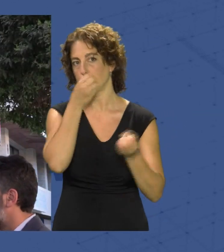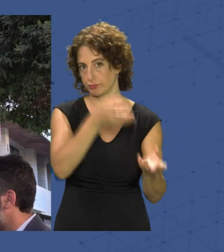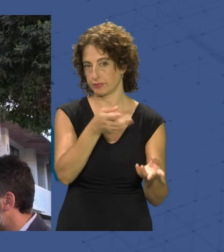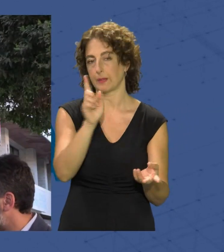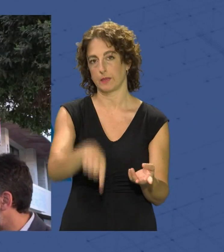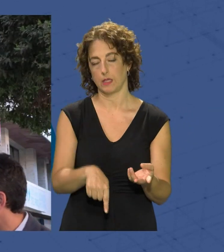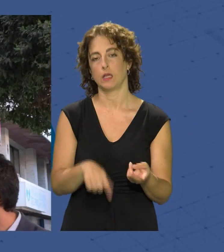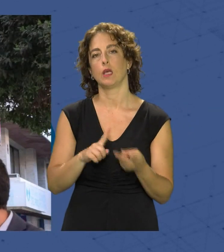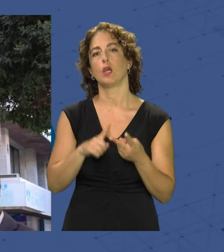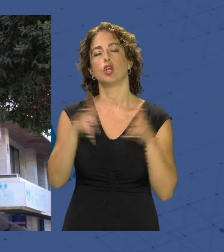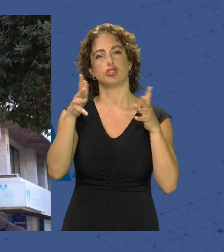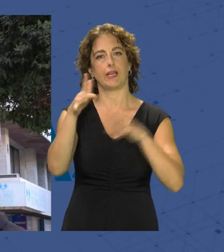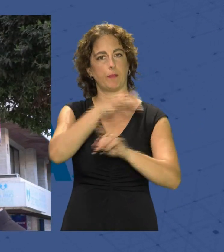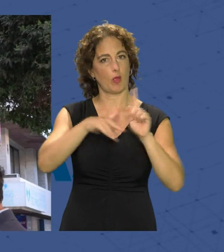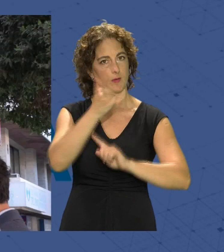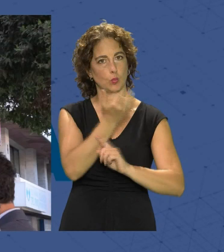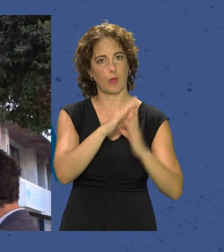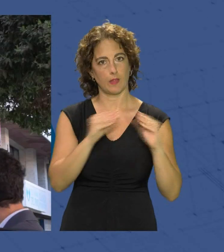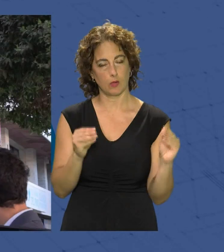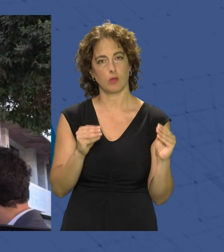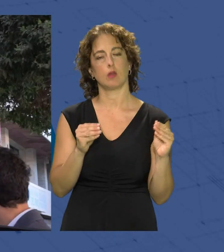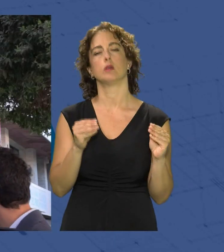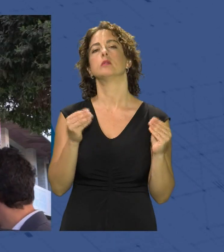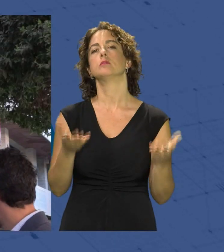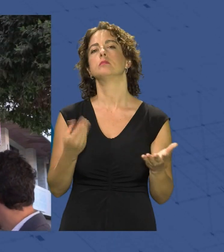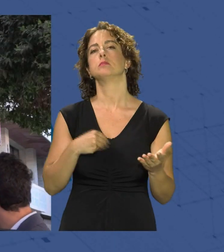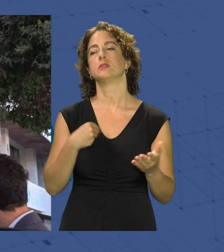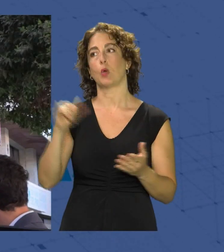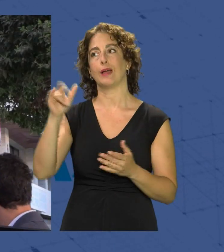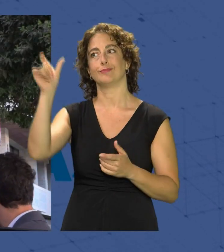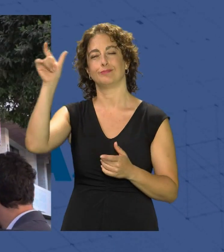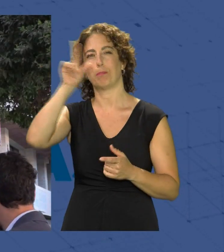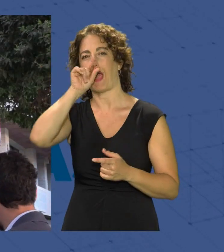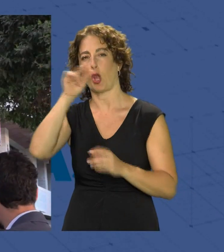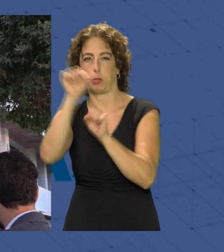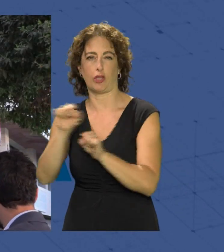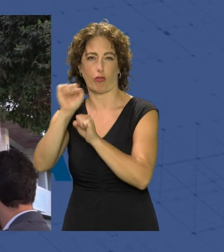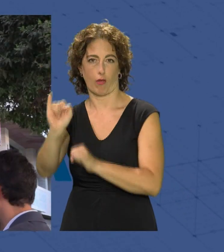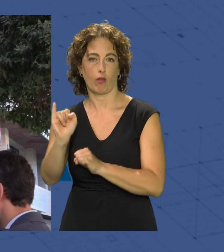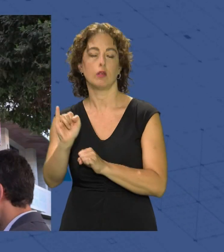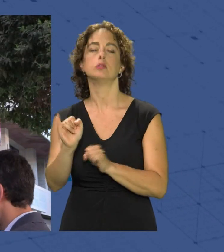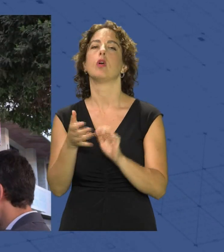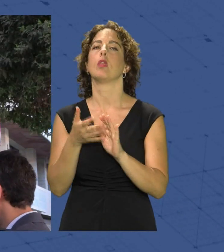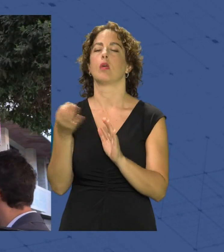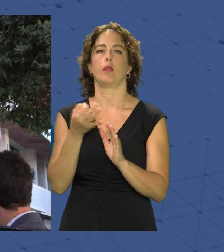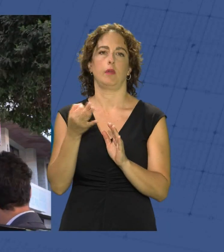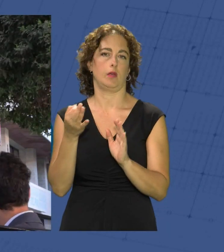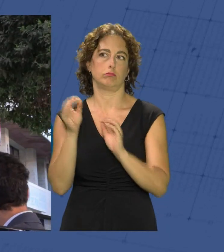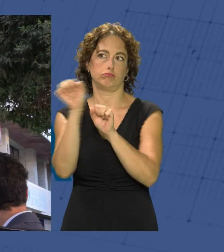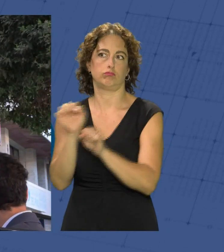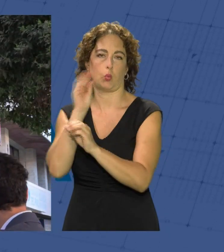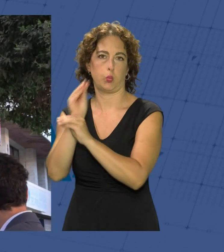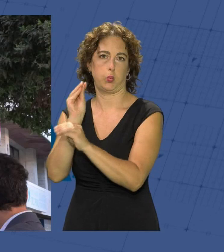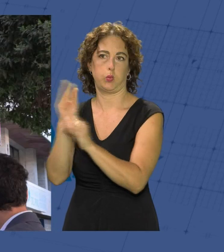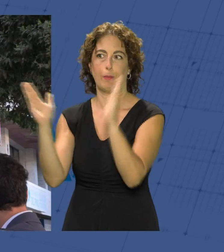de la Consejería de Medio Ambiente de la Junta de Andalucía de la presencia de esta especie protegida se han adoptado las medidas para que no altere durante